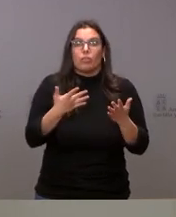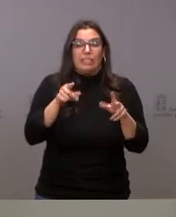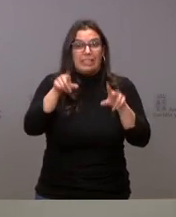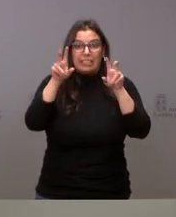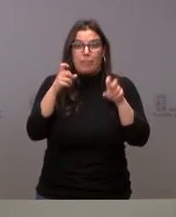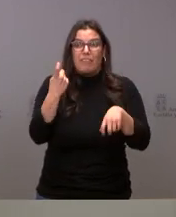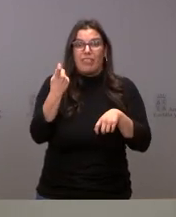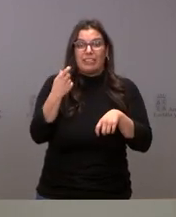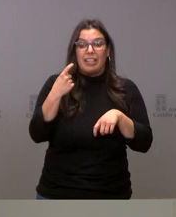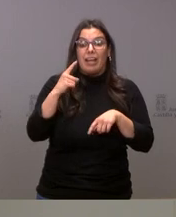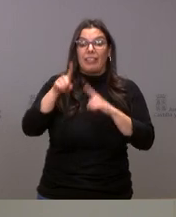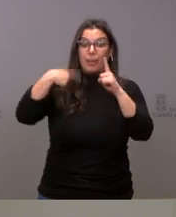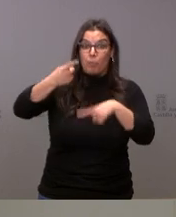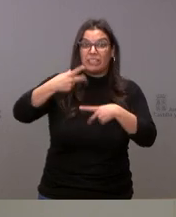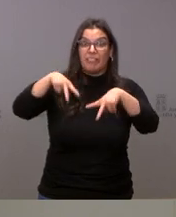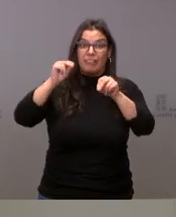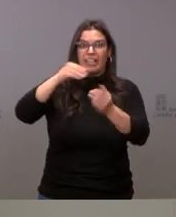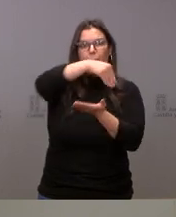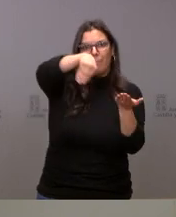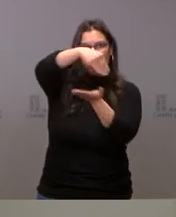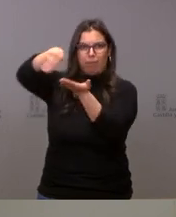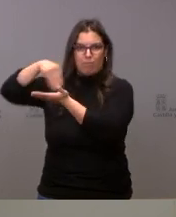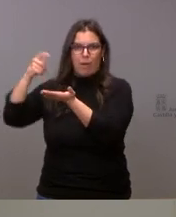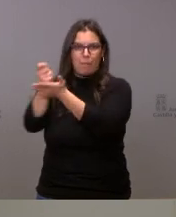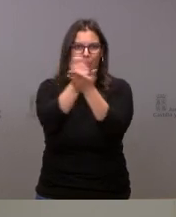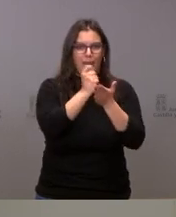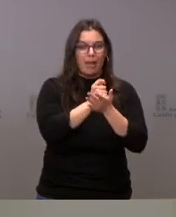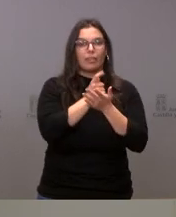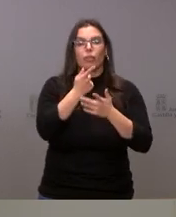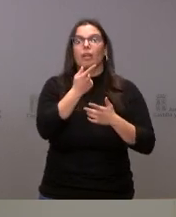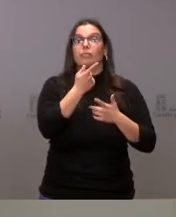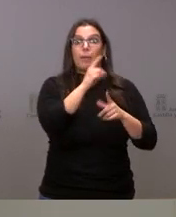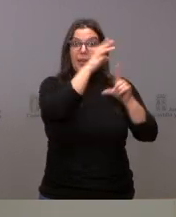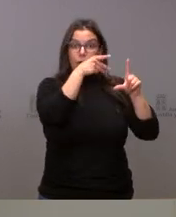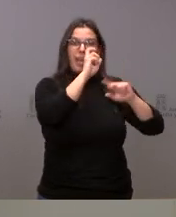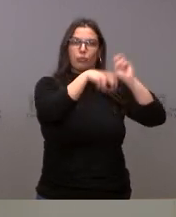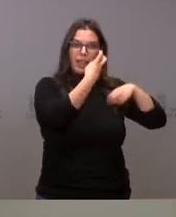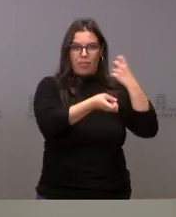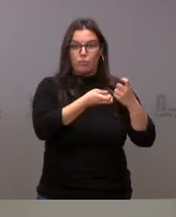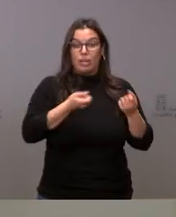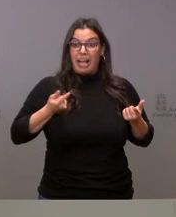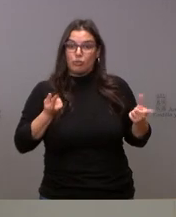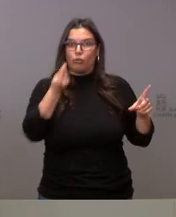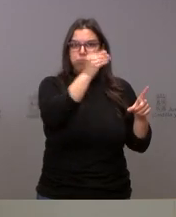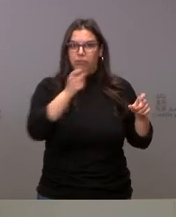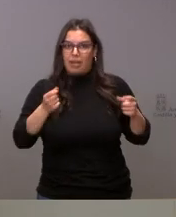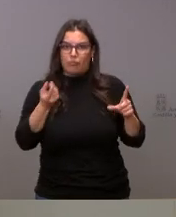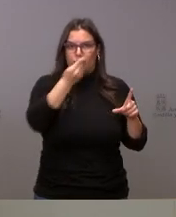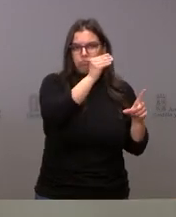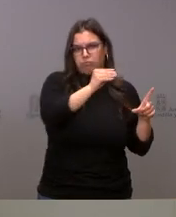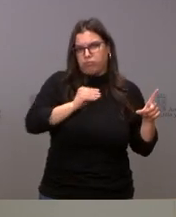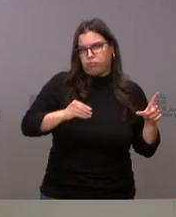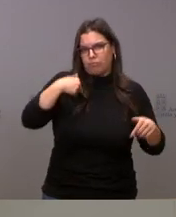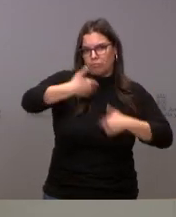que tendrán que ser liquidadas una vez finalizado todo el proceso electoral. Por tanto, lo que vamos a hacer es ir actualizándolo a medida que vamos teniendo toda esa información